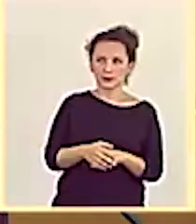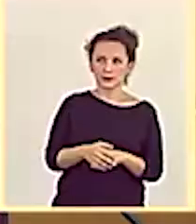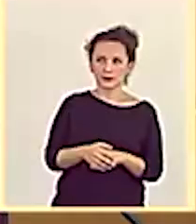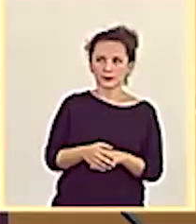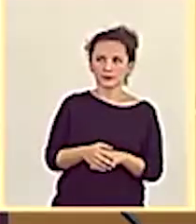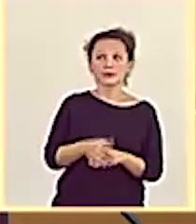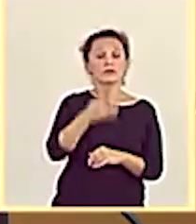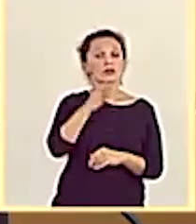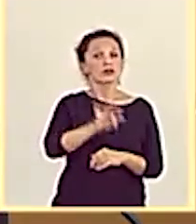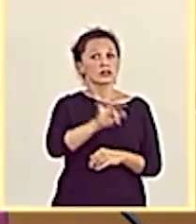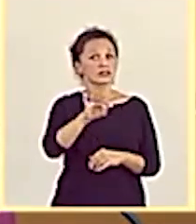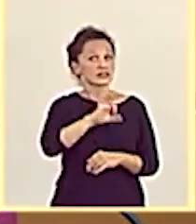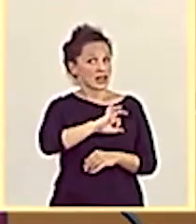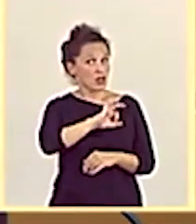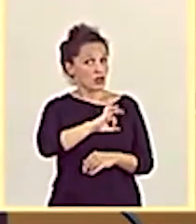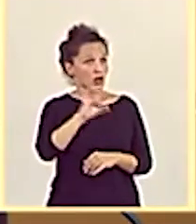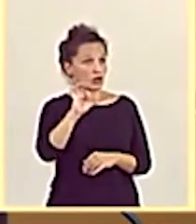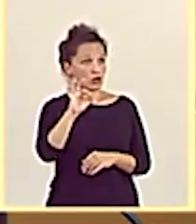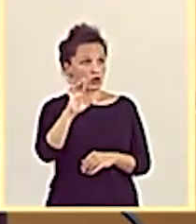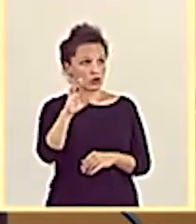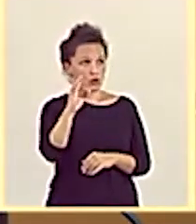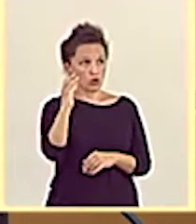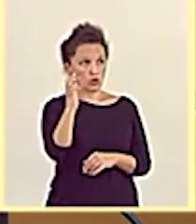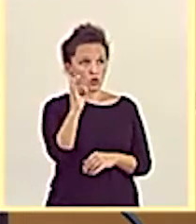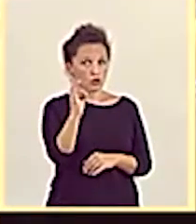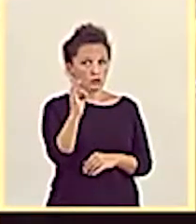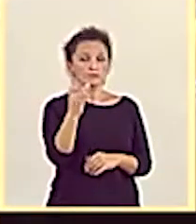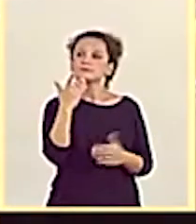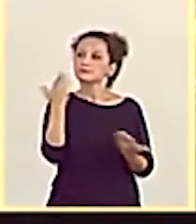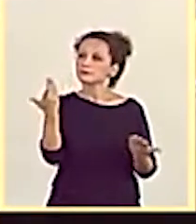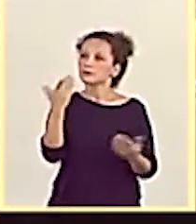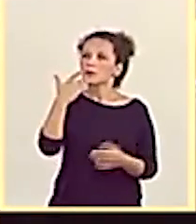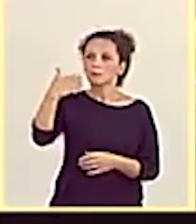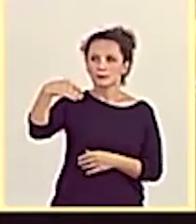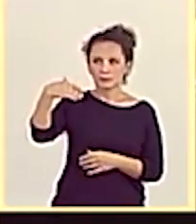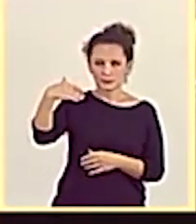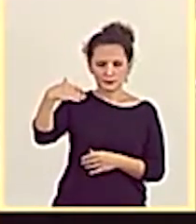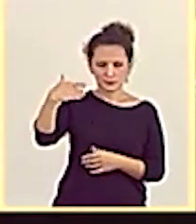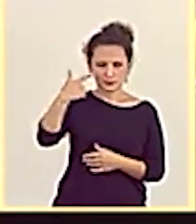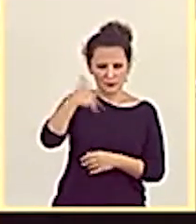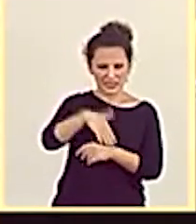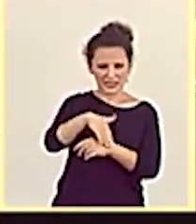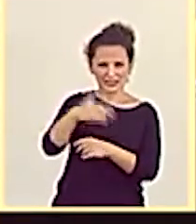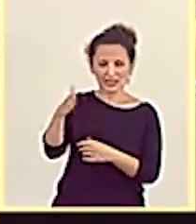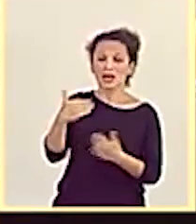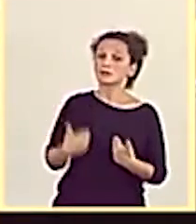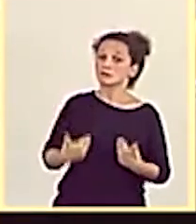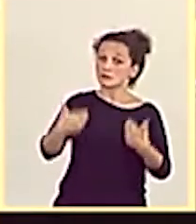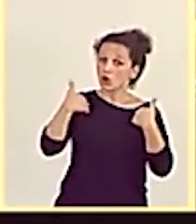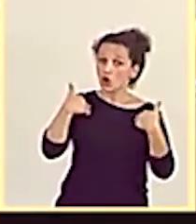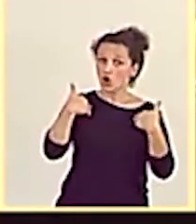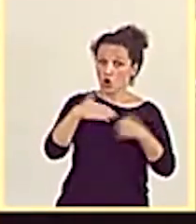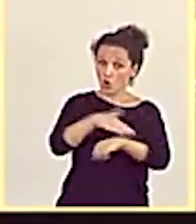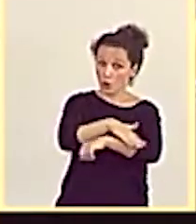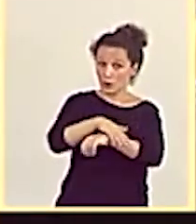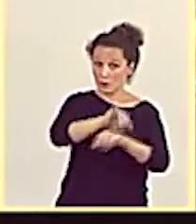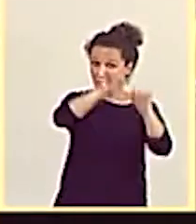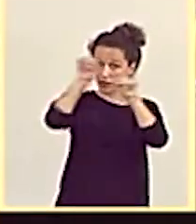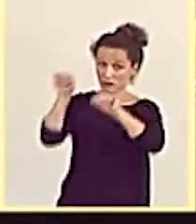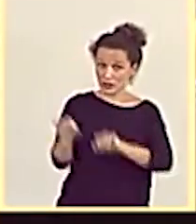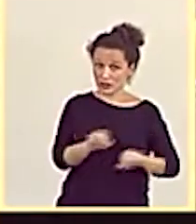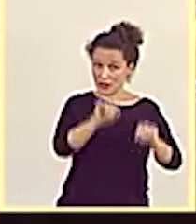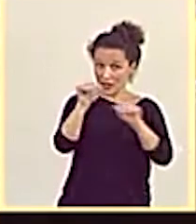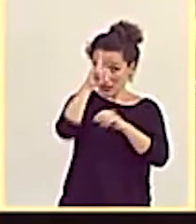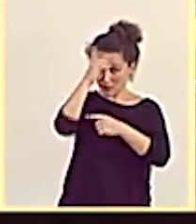Senadora Rojo Noguera. Gracias, presidenta. Ministra, para quien tiene la responsabilidad desde el gobierno de defender la imagen de España en el mundo,